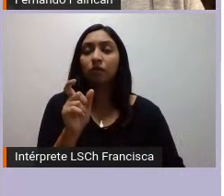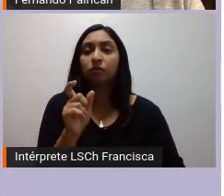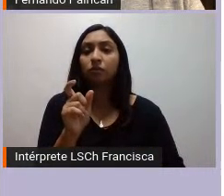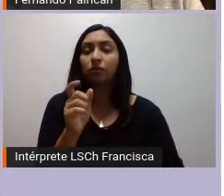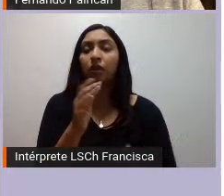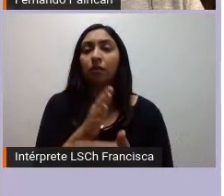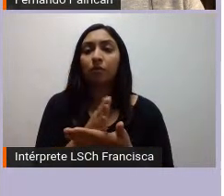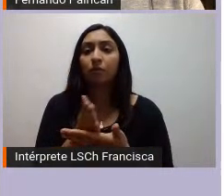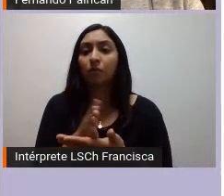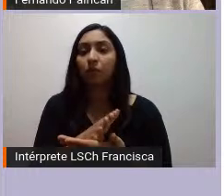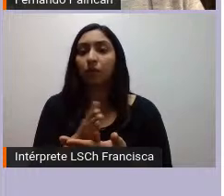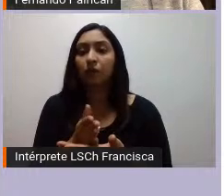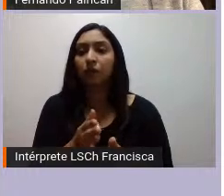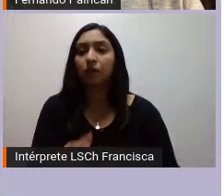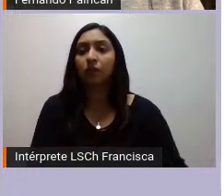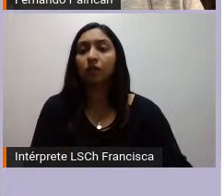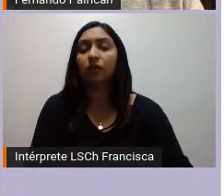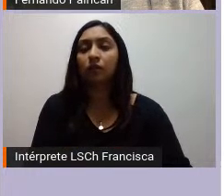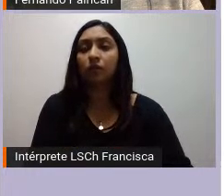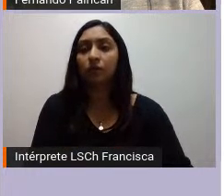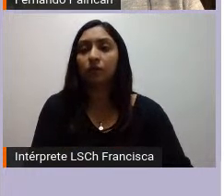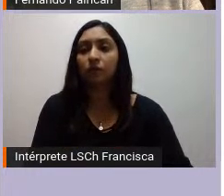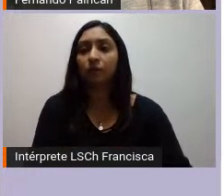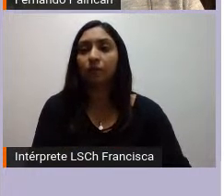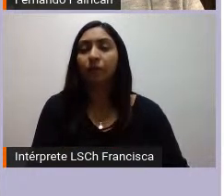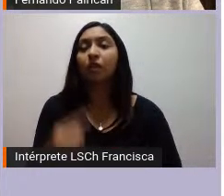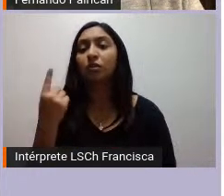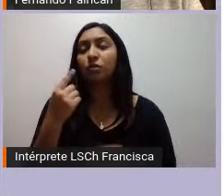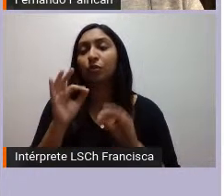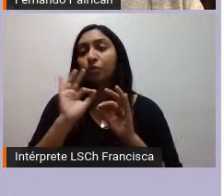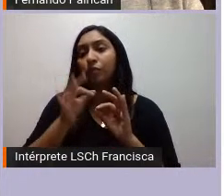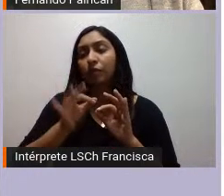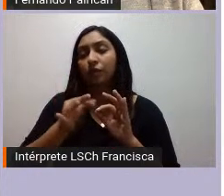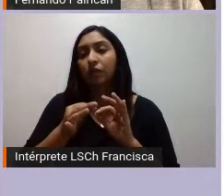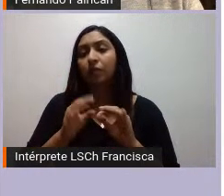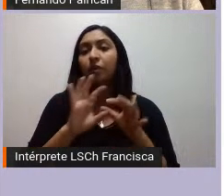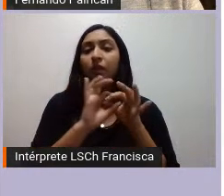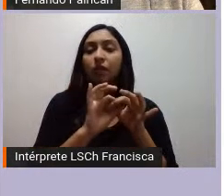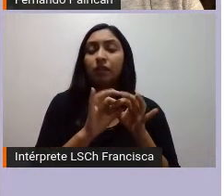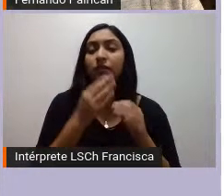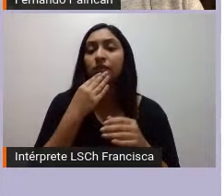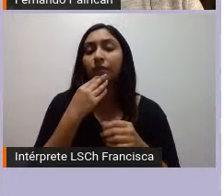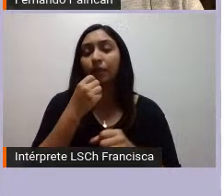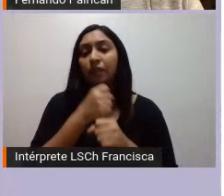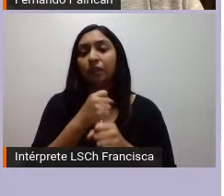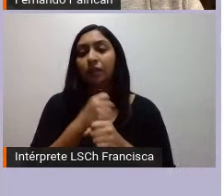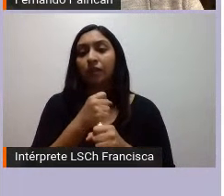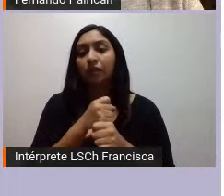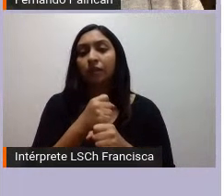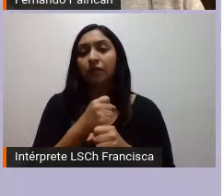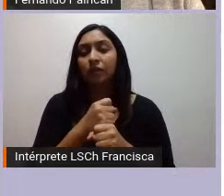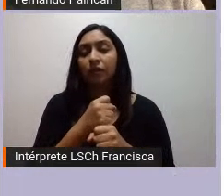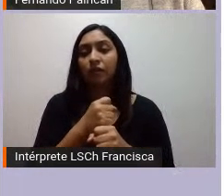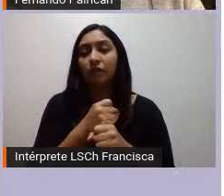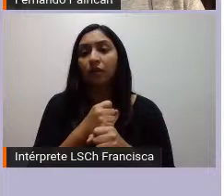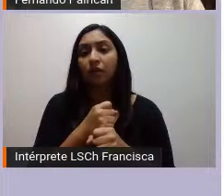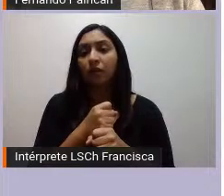excepto acá la Alamín que está haciendo la interpretación y le agradezco por su trabajo en esta